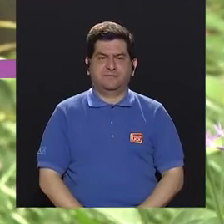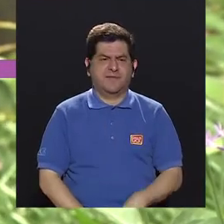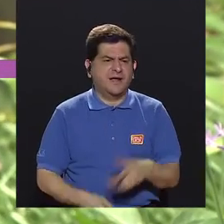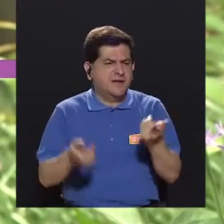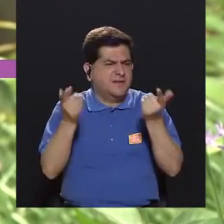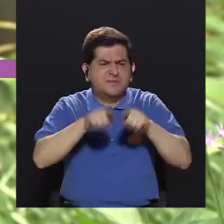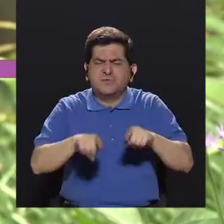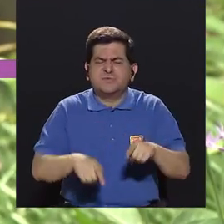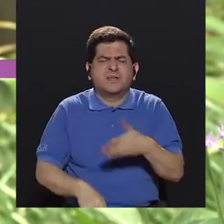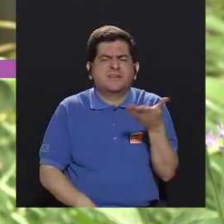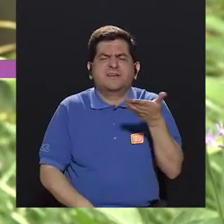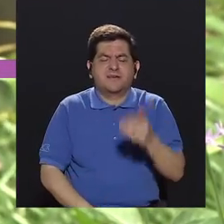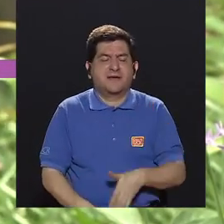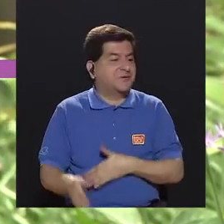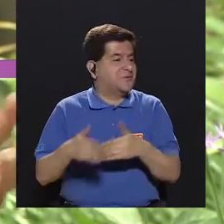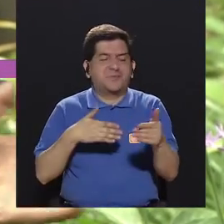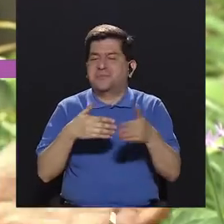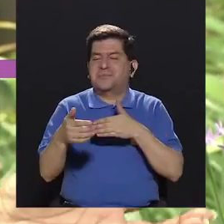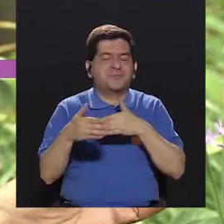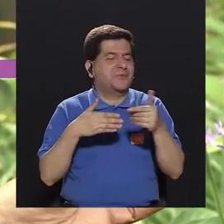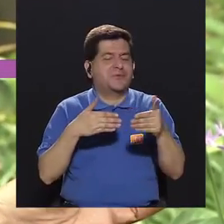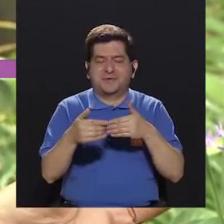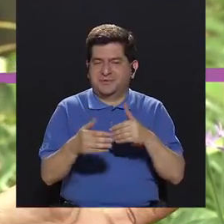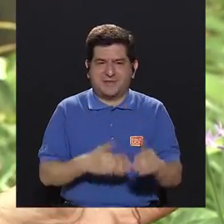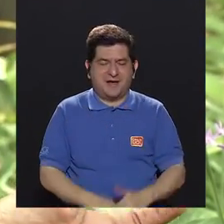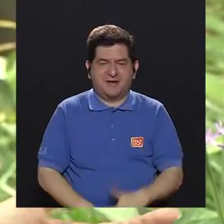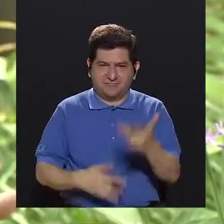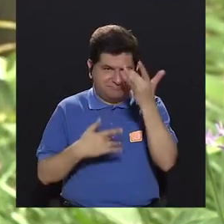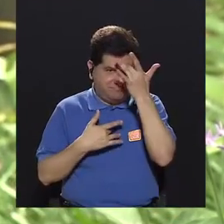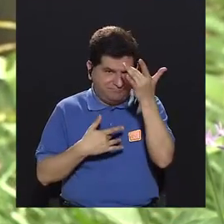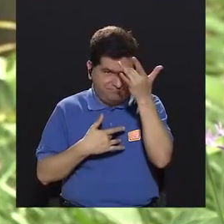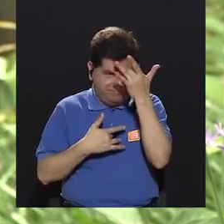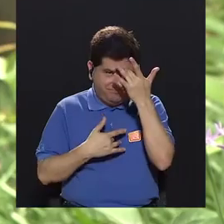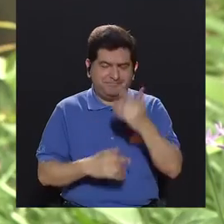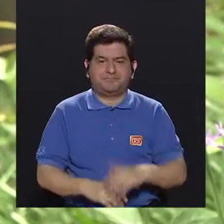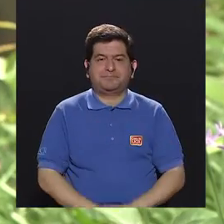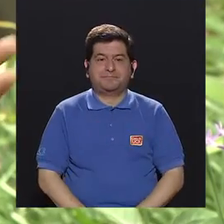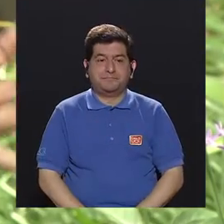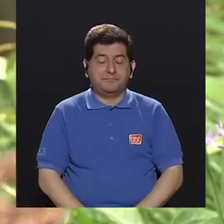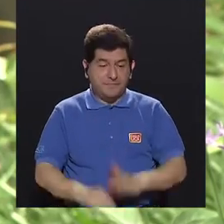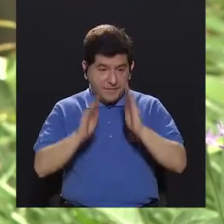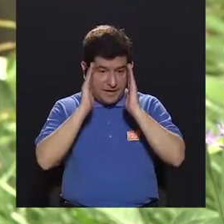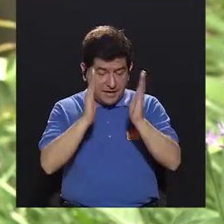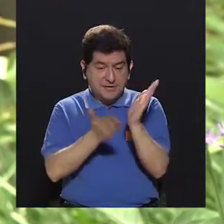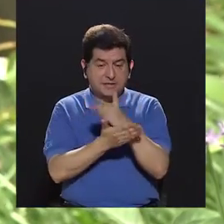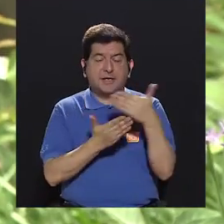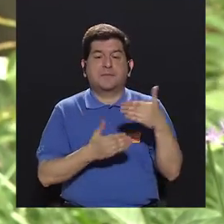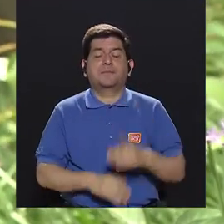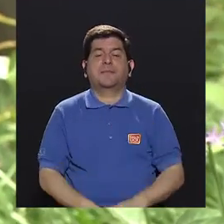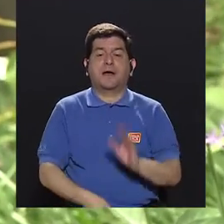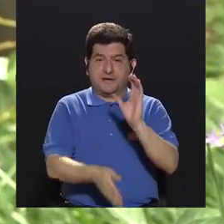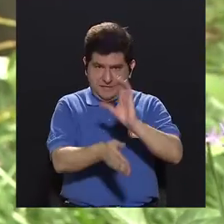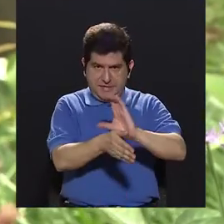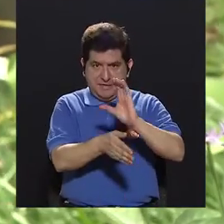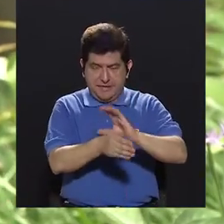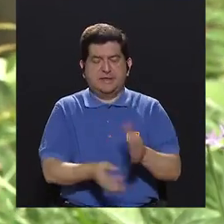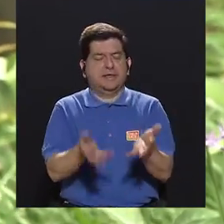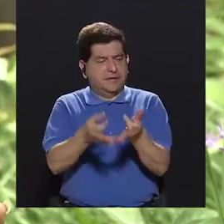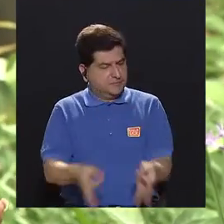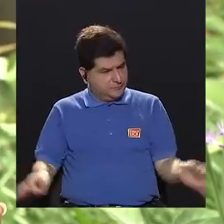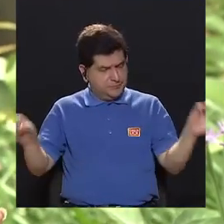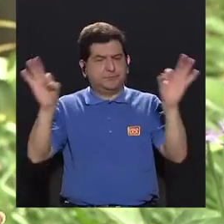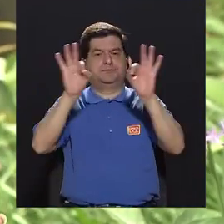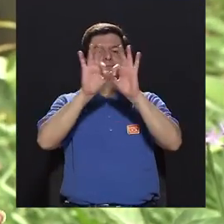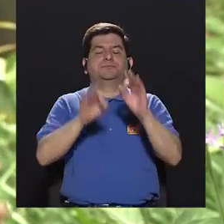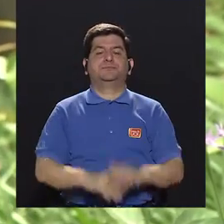está pasando independientemente de cuál sea la enfermedad, se atiendan la parte clínica, por supuesto, es muy